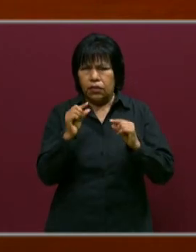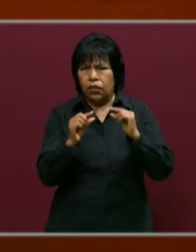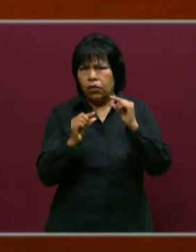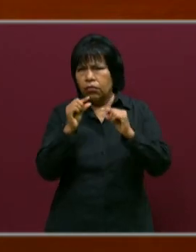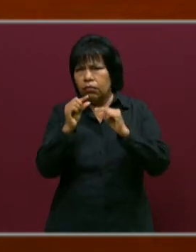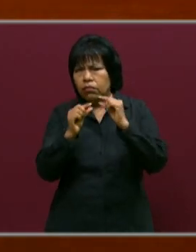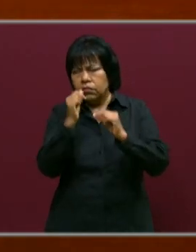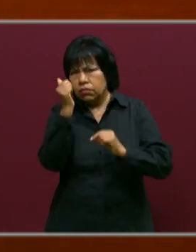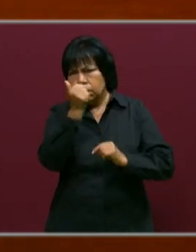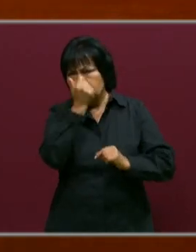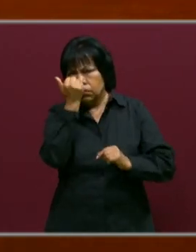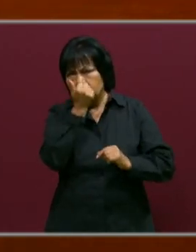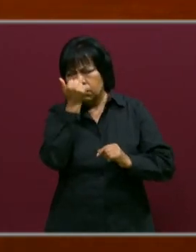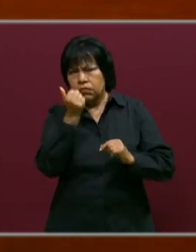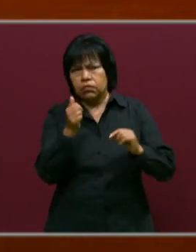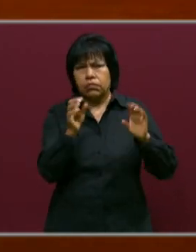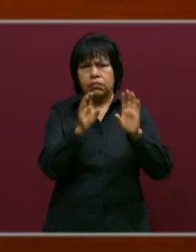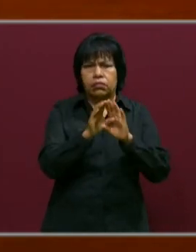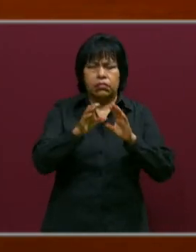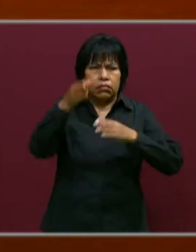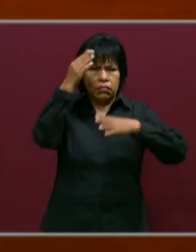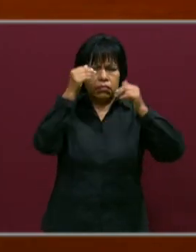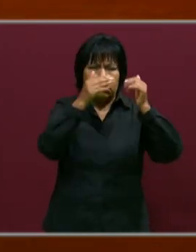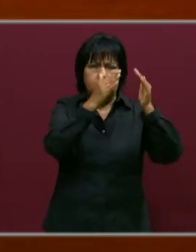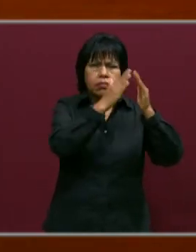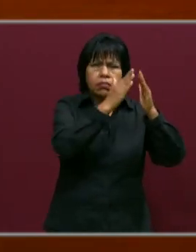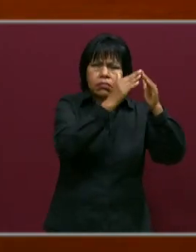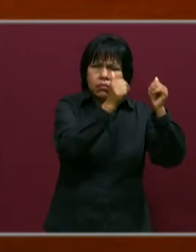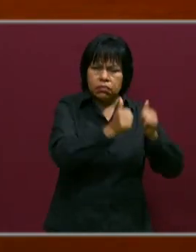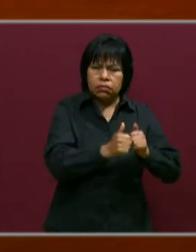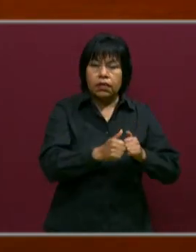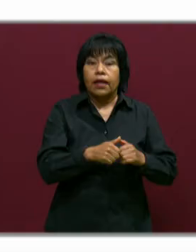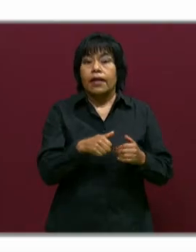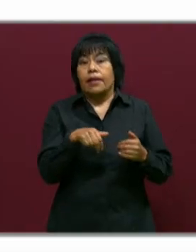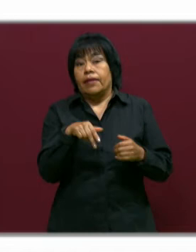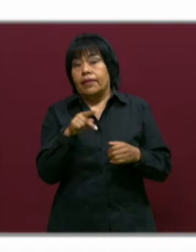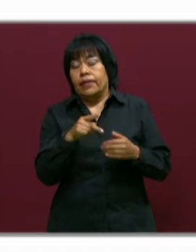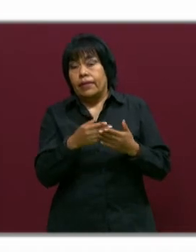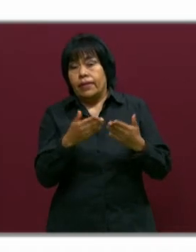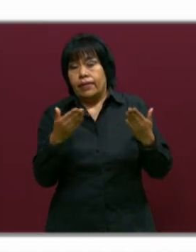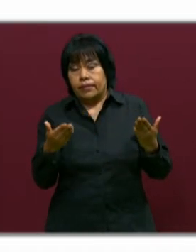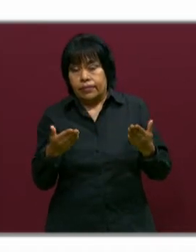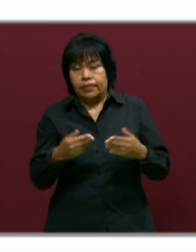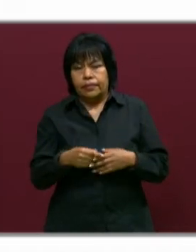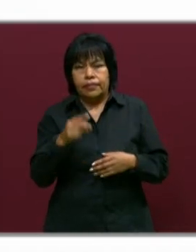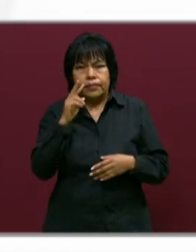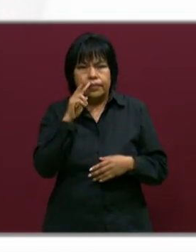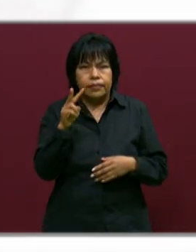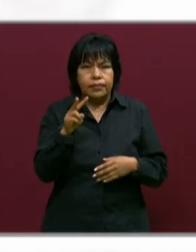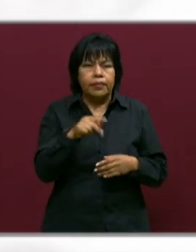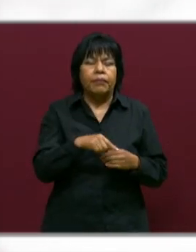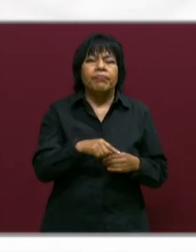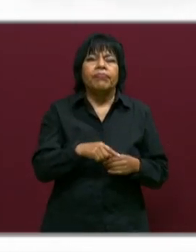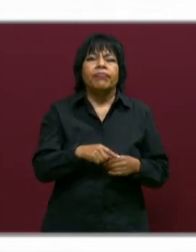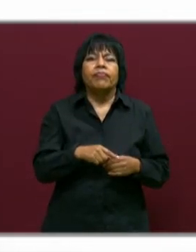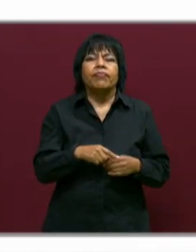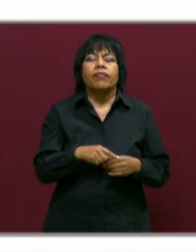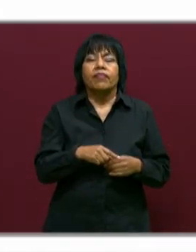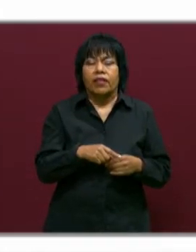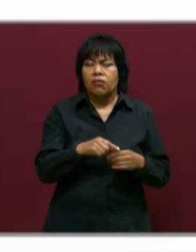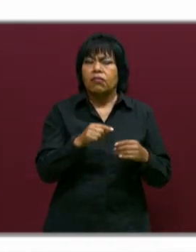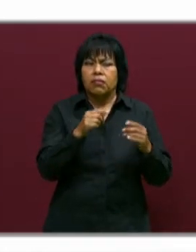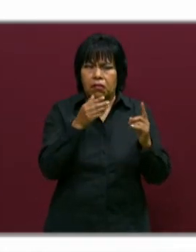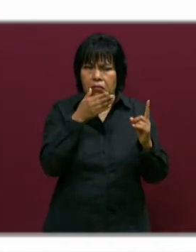tenido los alumnos dentro de este aprendizaje en casa. Y justamente en este momento se hace mayor énfasis ya